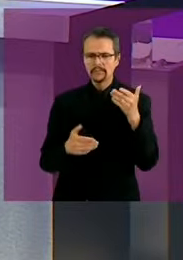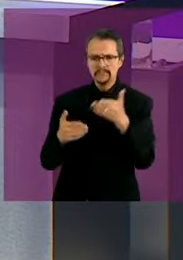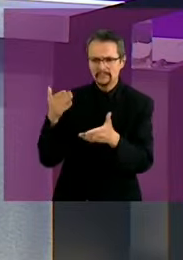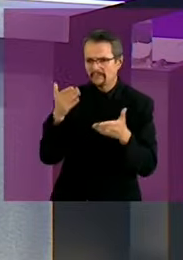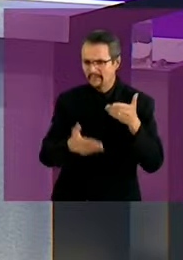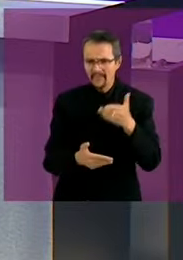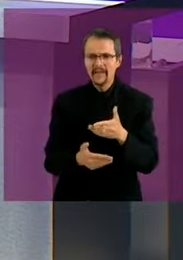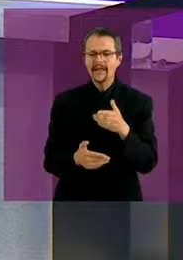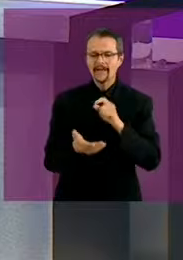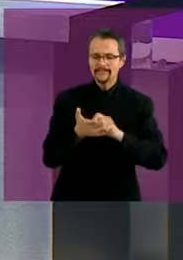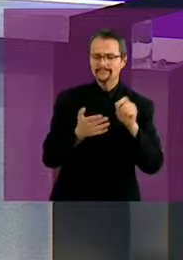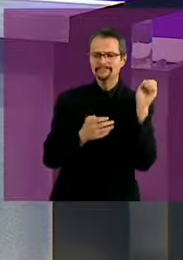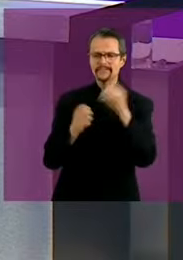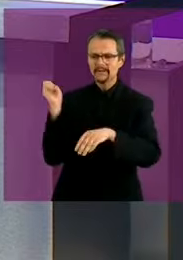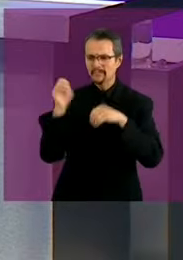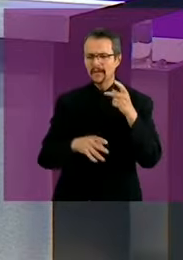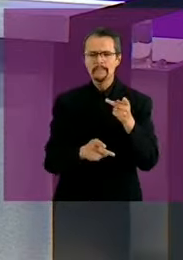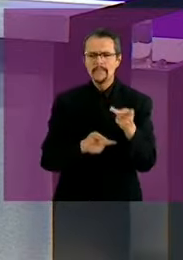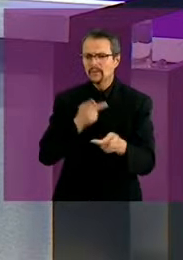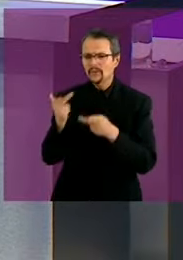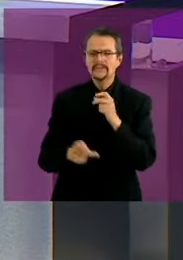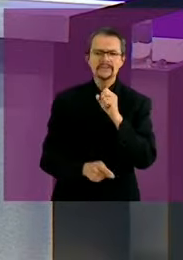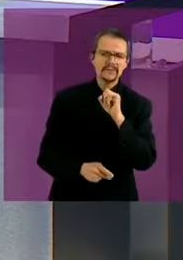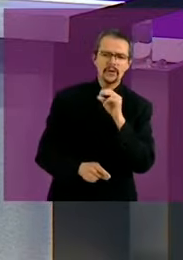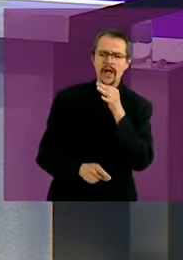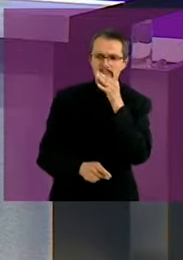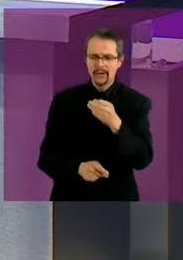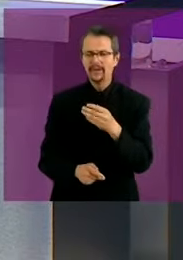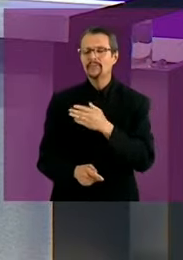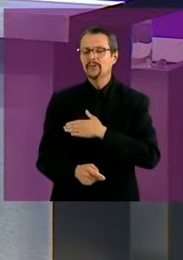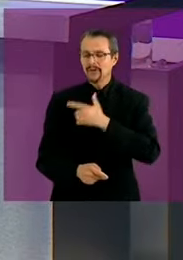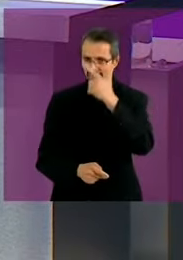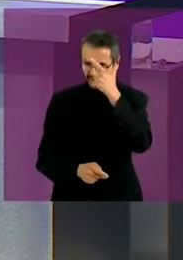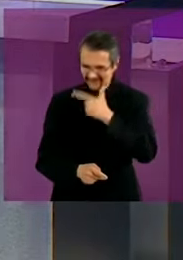Nacional Electoral muchas gracias y muy buenas noches